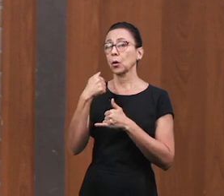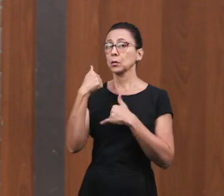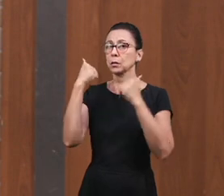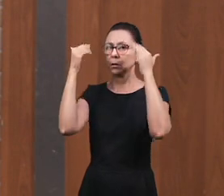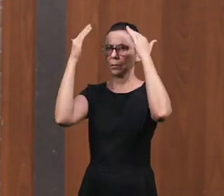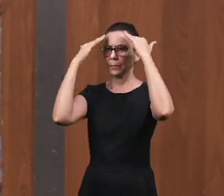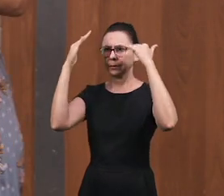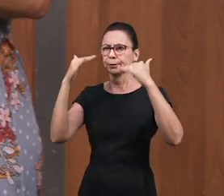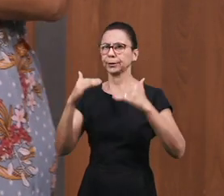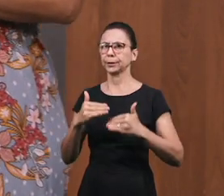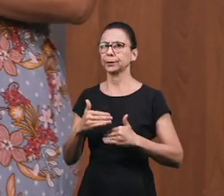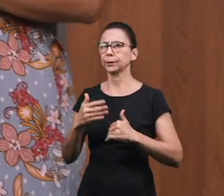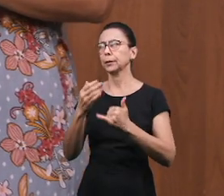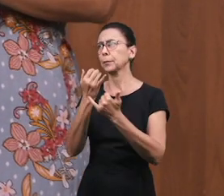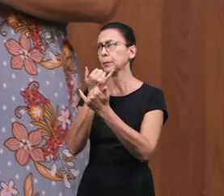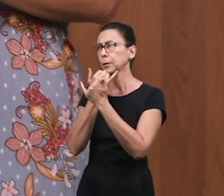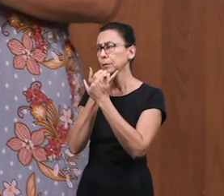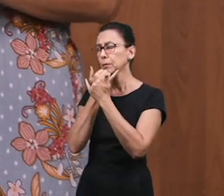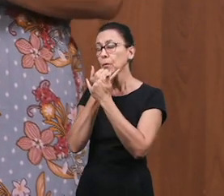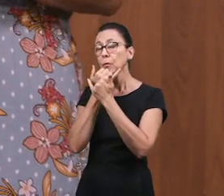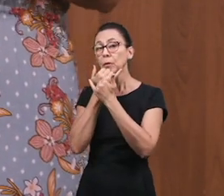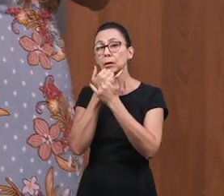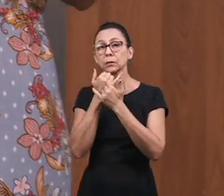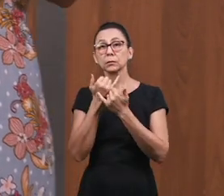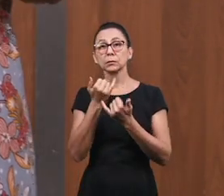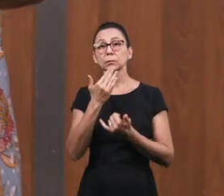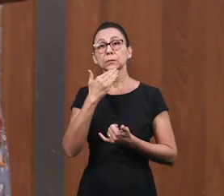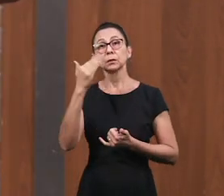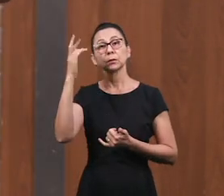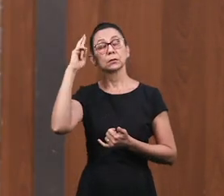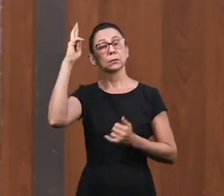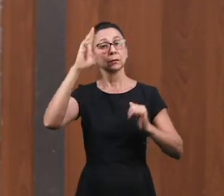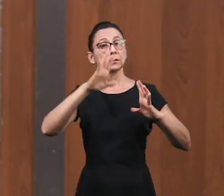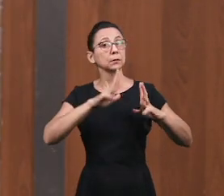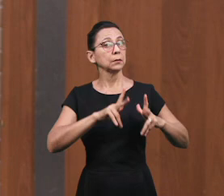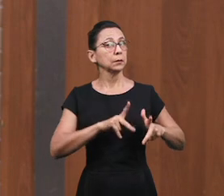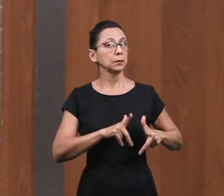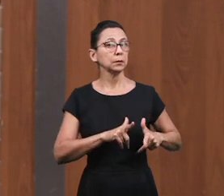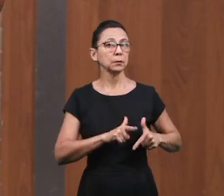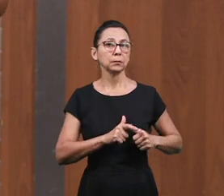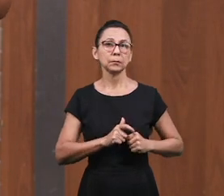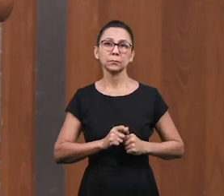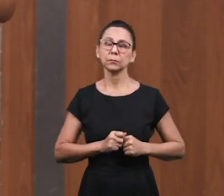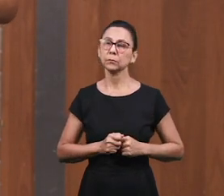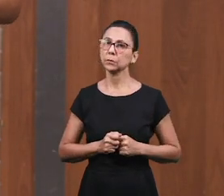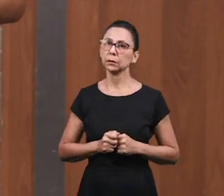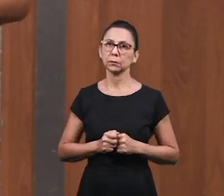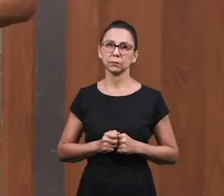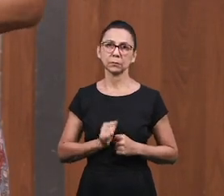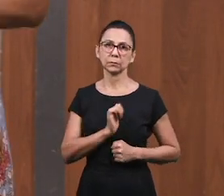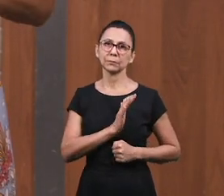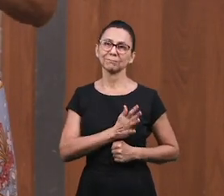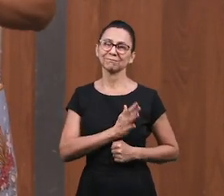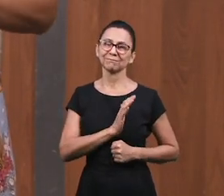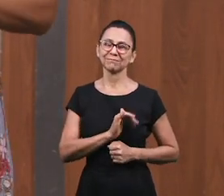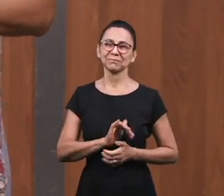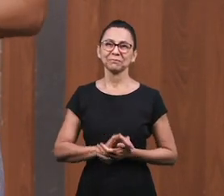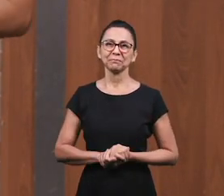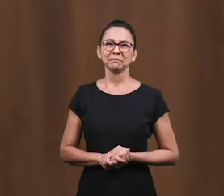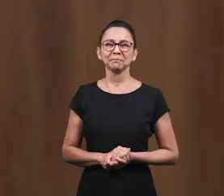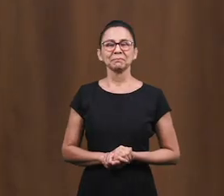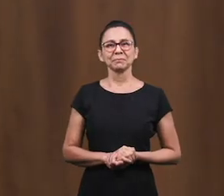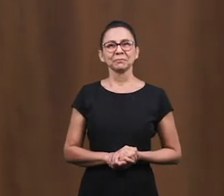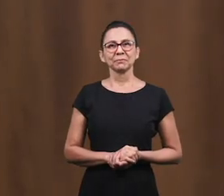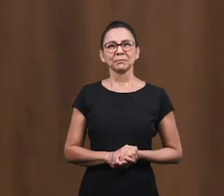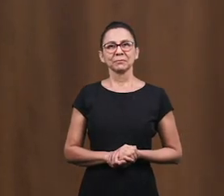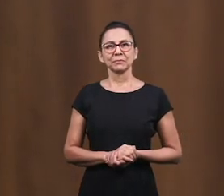Y así Pedir Que el Señor Limpie Nuestro corazón De todo Pecado Nosotros Vamos